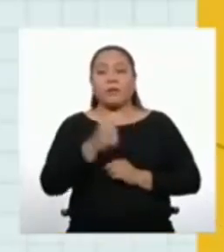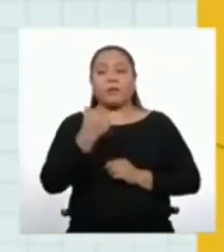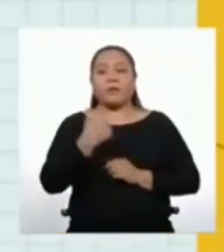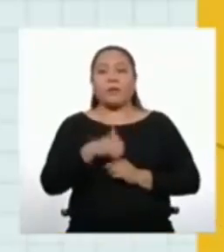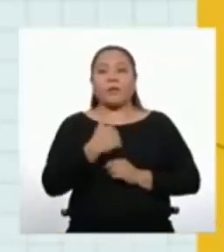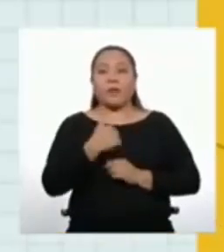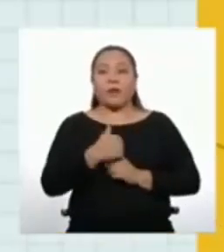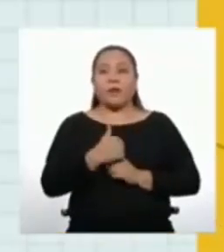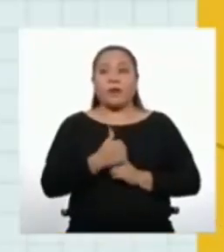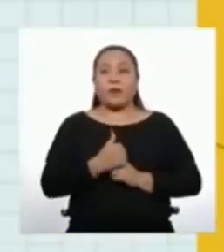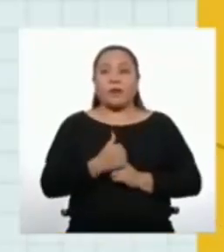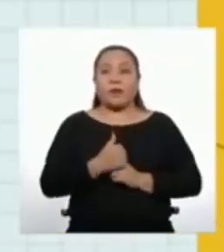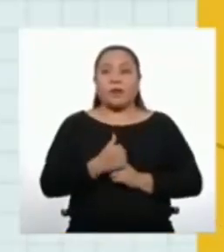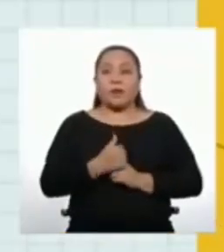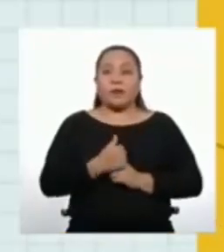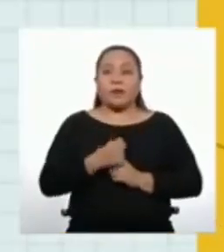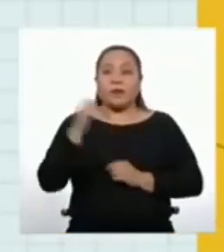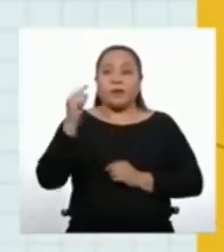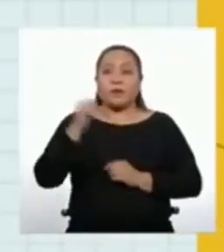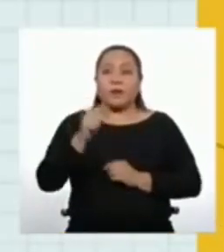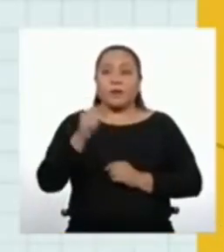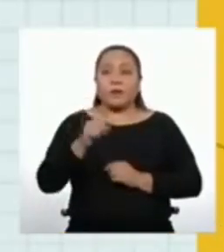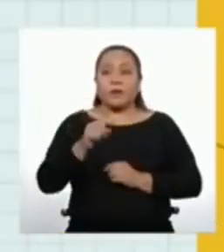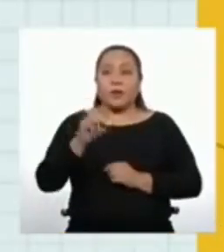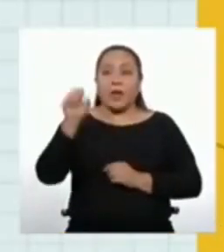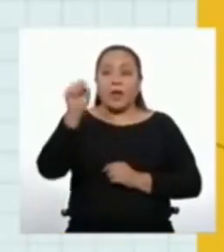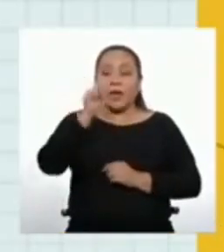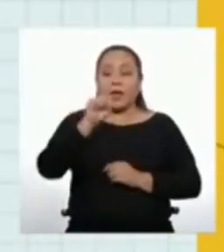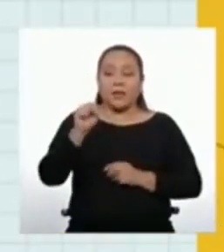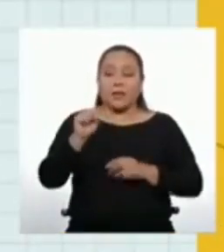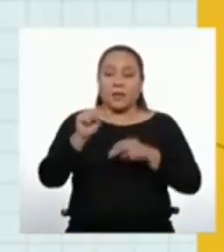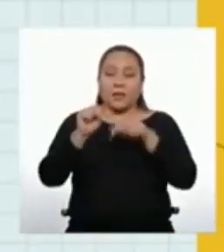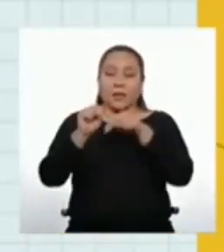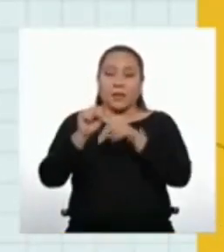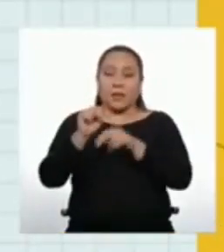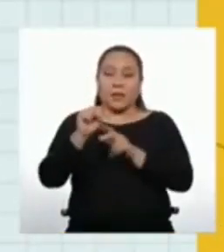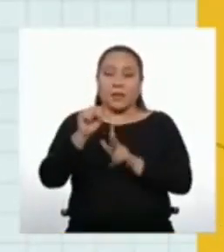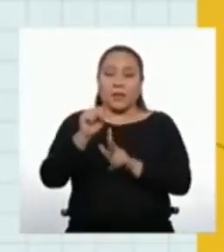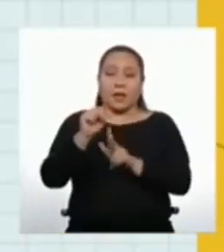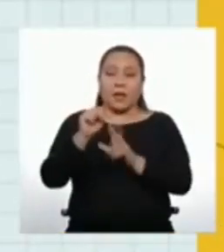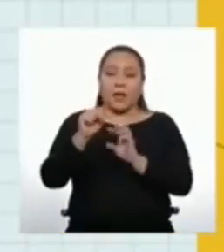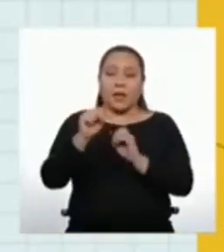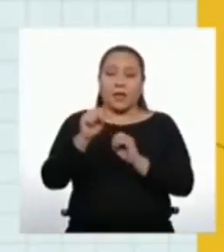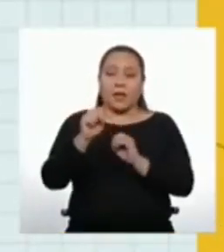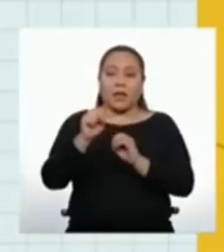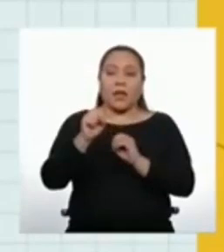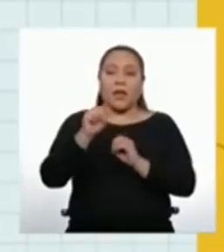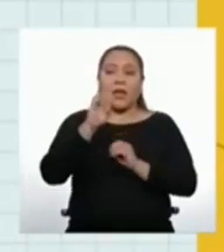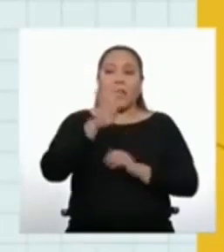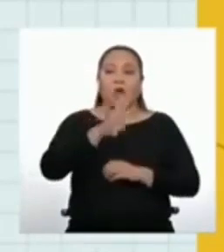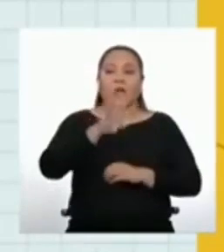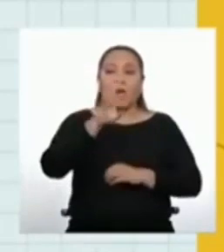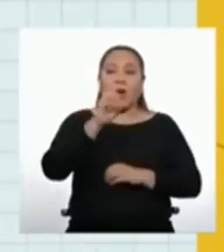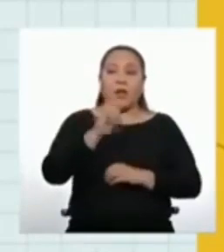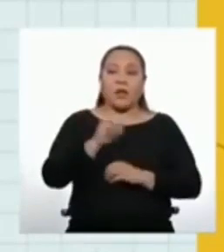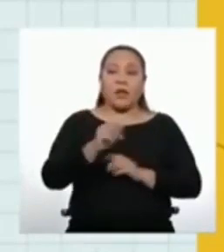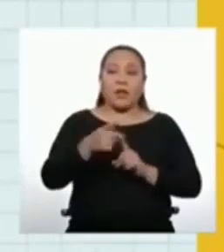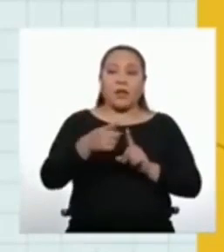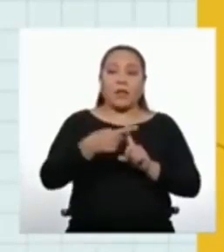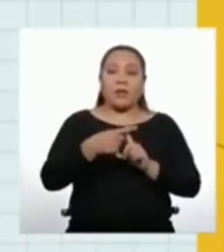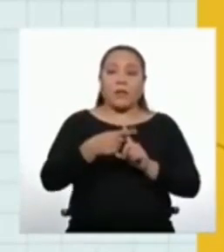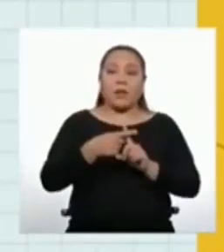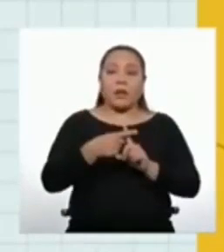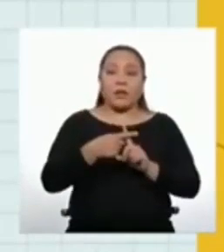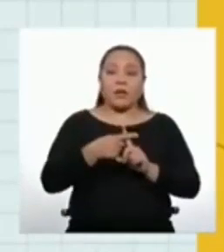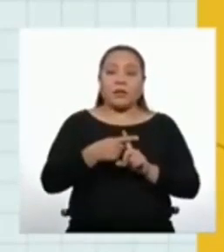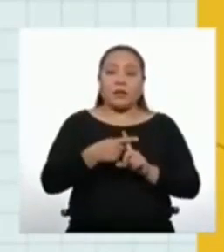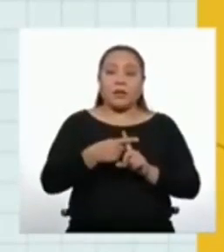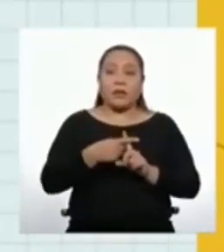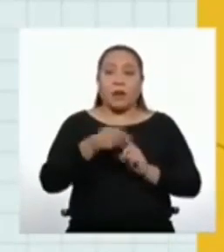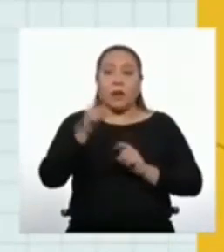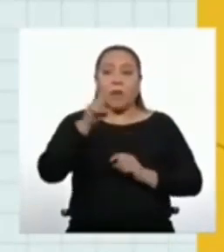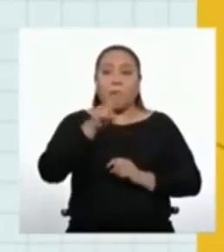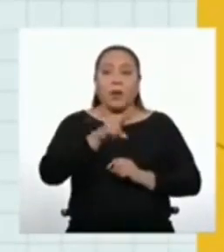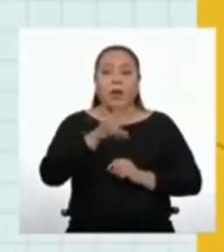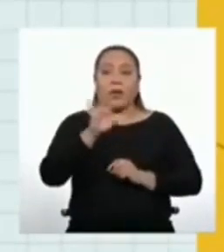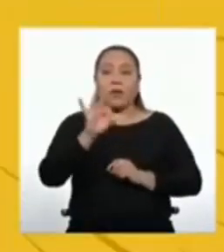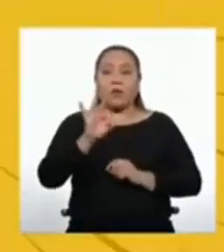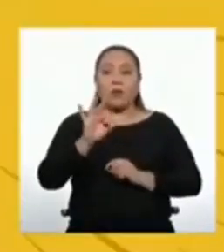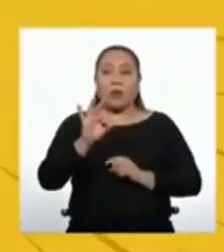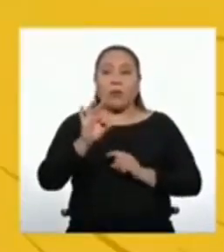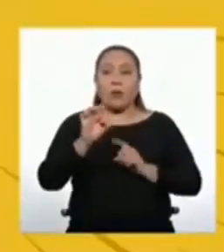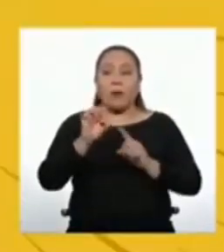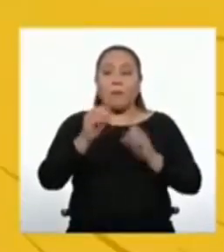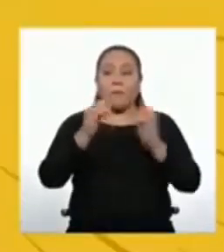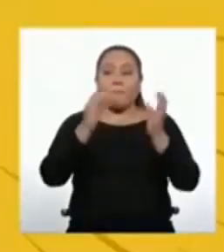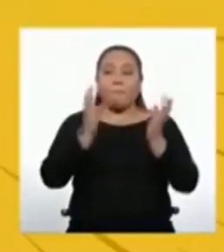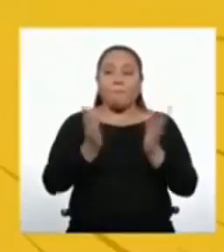Exacto. Tenemos que ese sub 30 es igual a 40 más el producto de 29 por 6. El cual